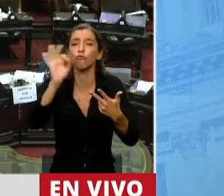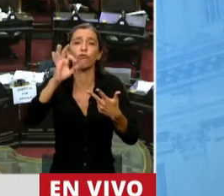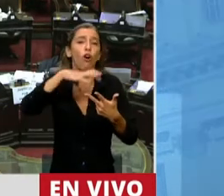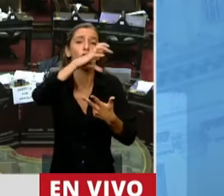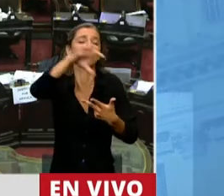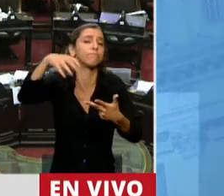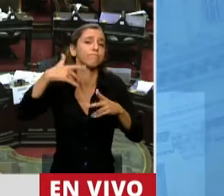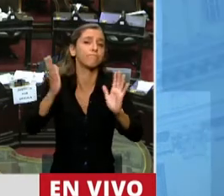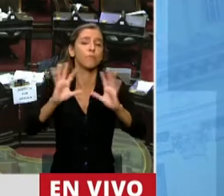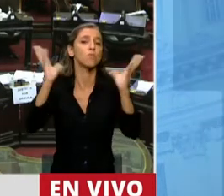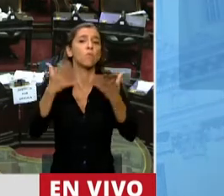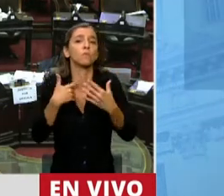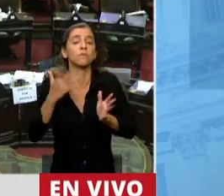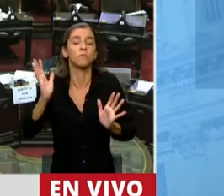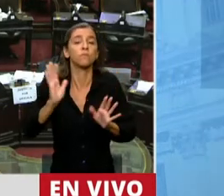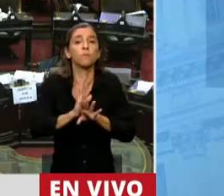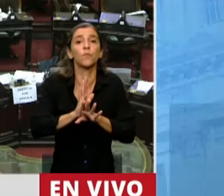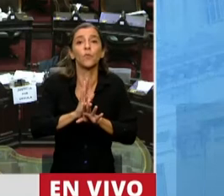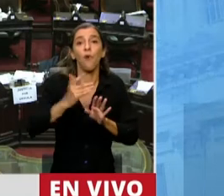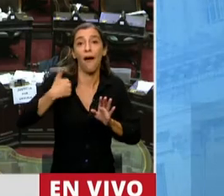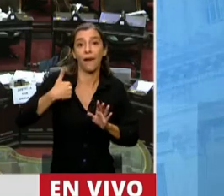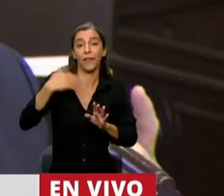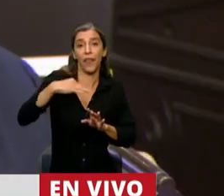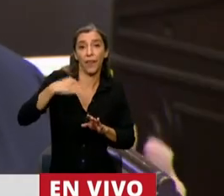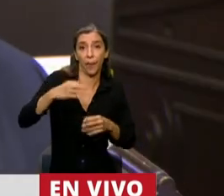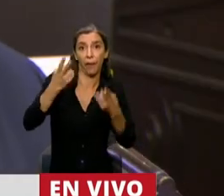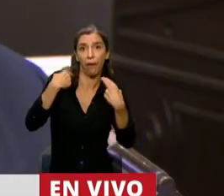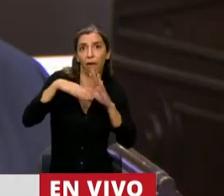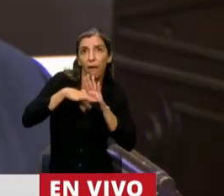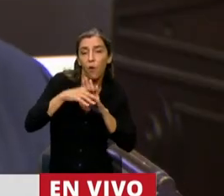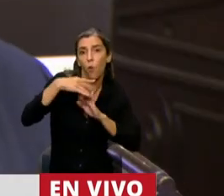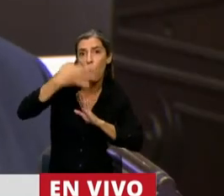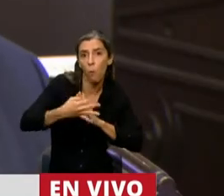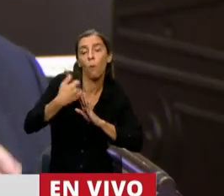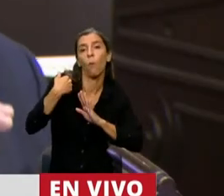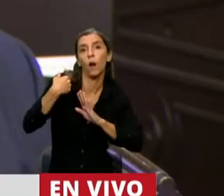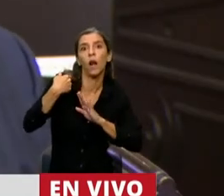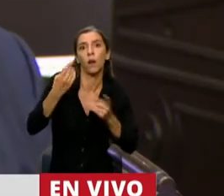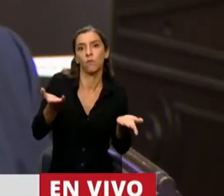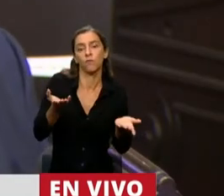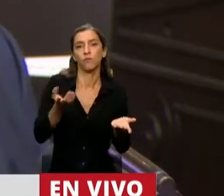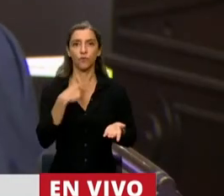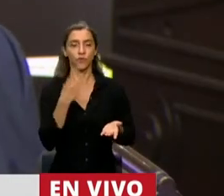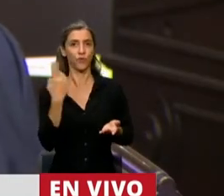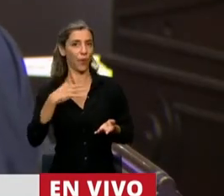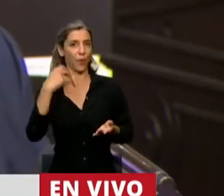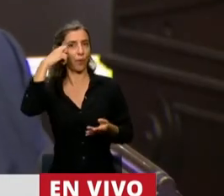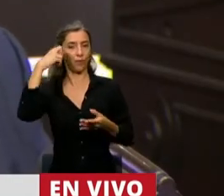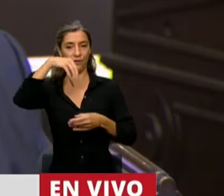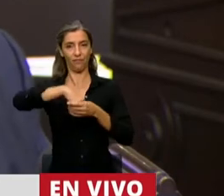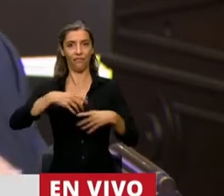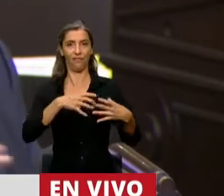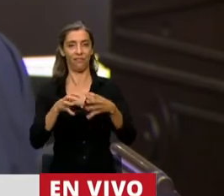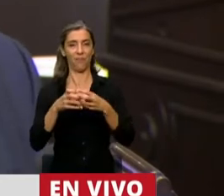que someta a la Argentina acondicionamiento que es, como decía al principio, que terminan sometiendo